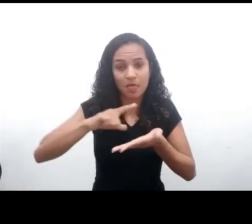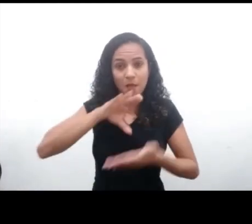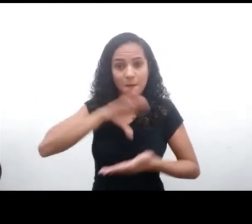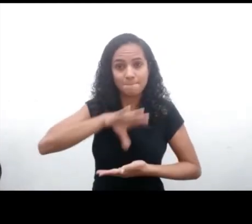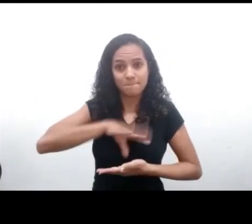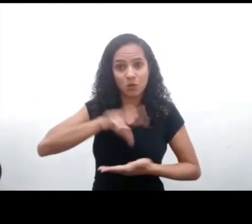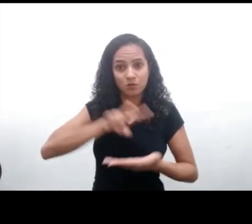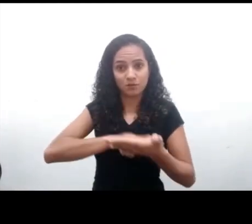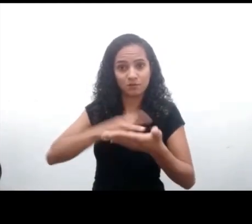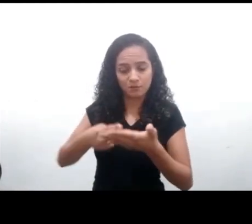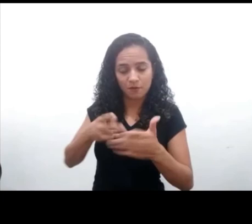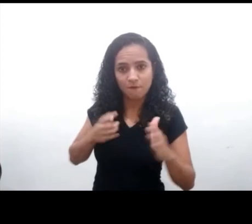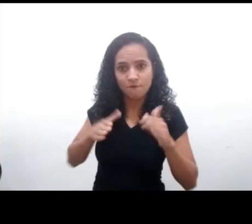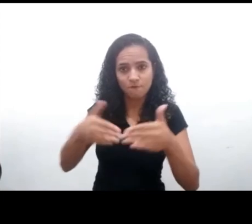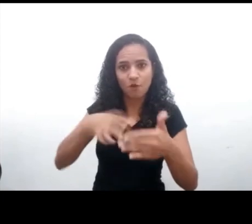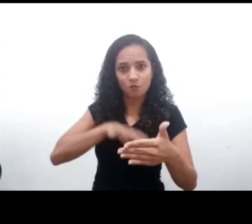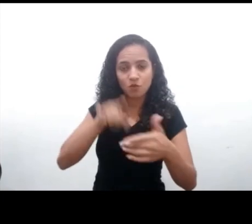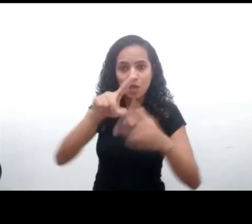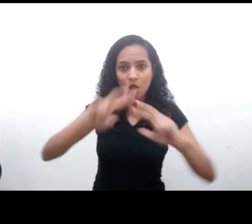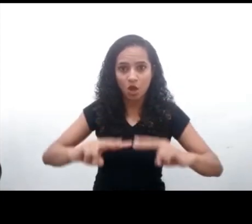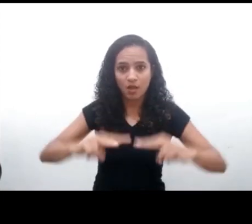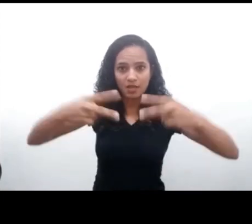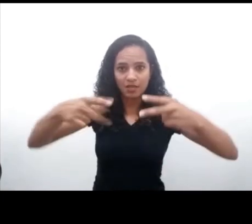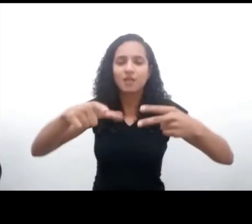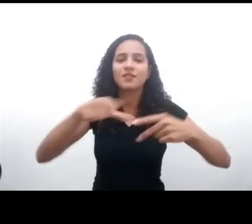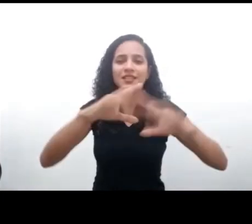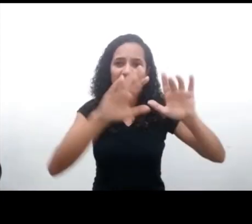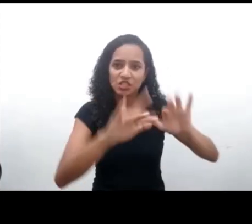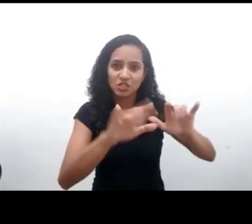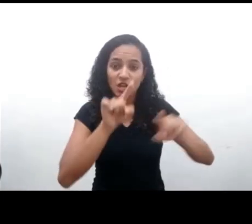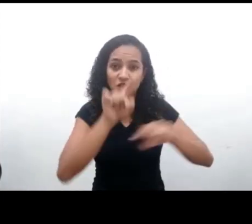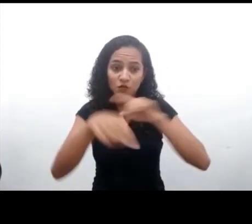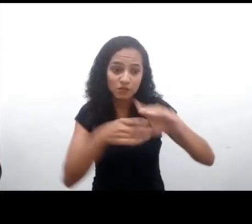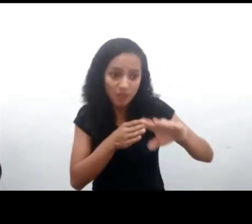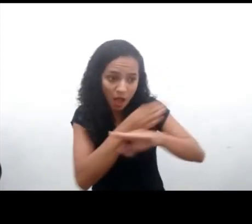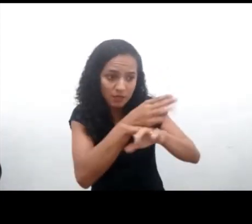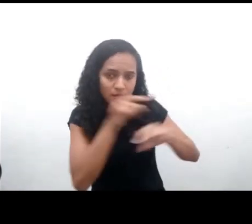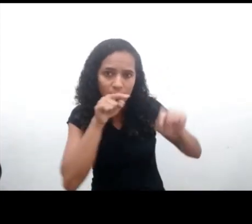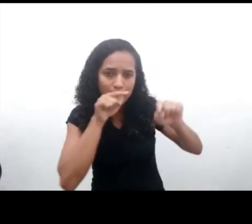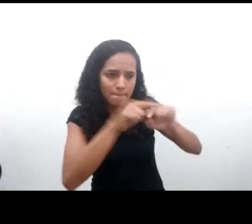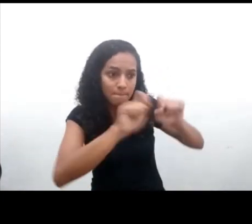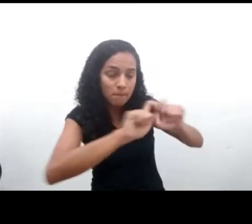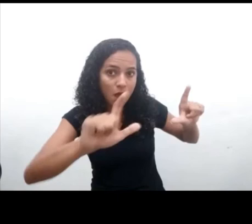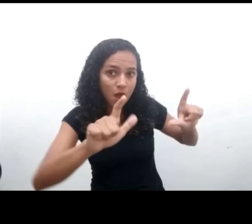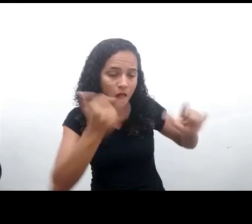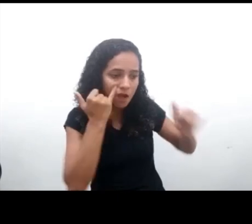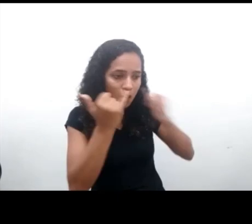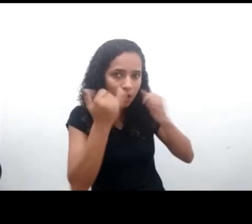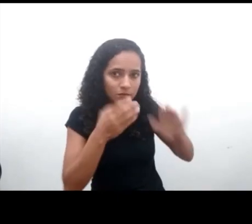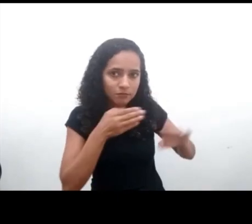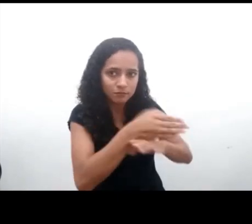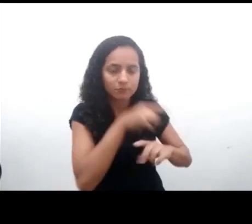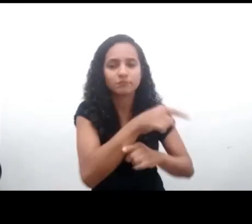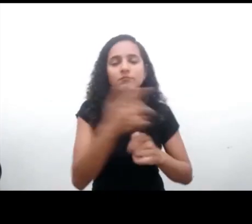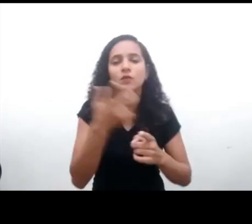también en portugués en el sitio de niñez y consumo. Vamos a dejar aquí el enlace para que puedan acceder a las